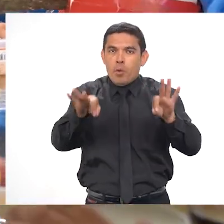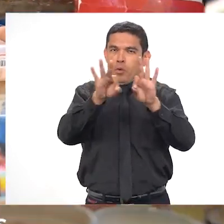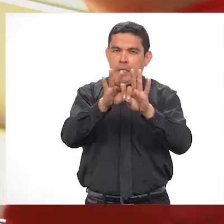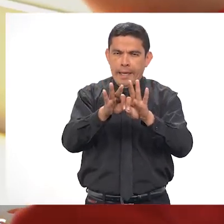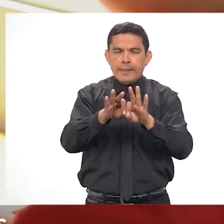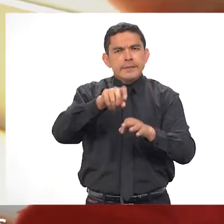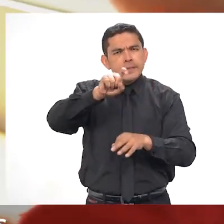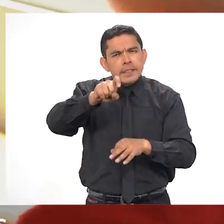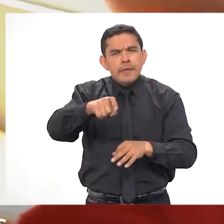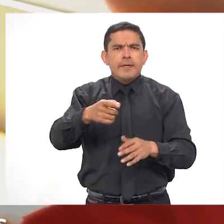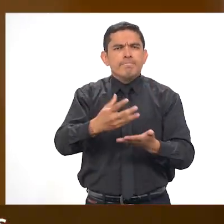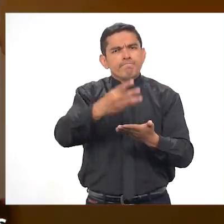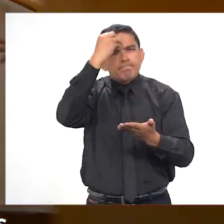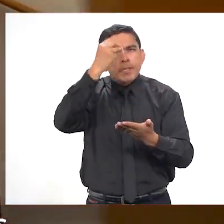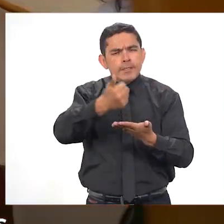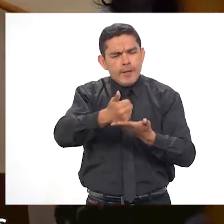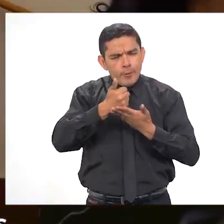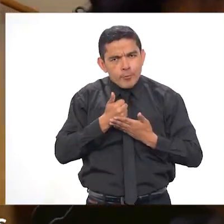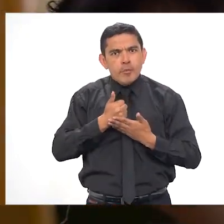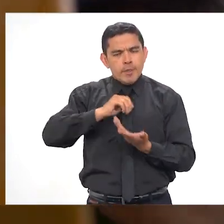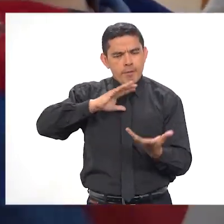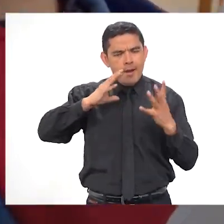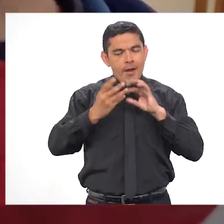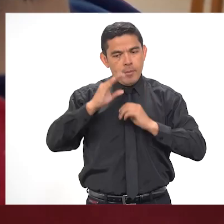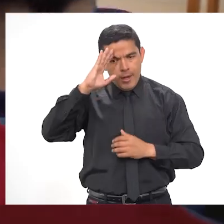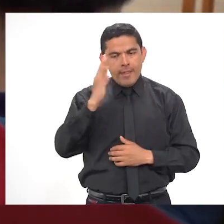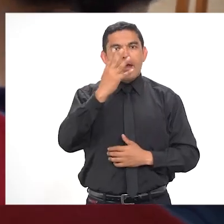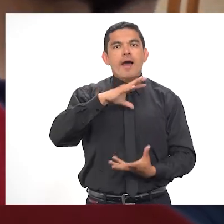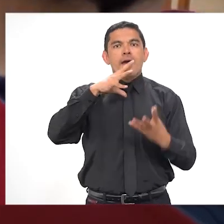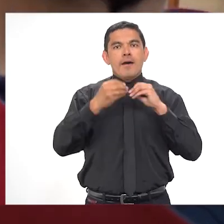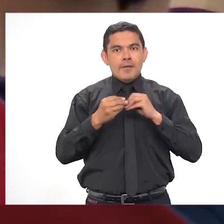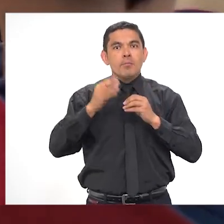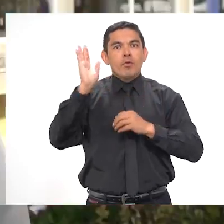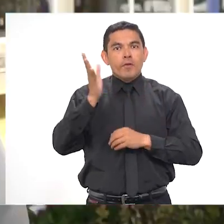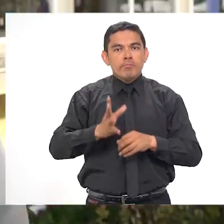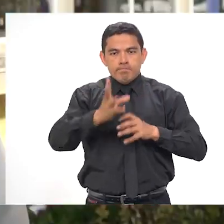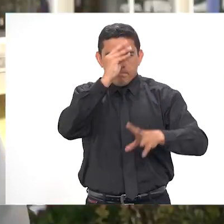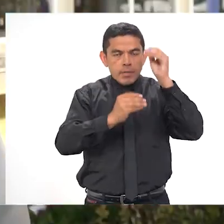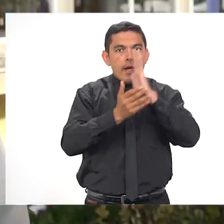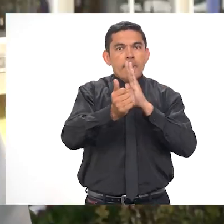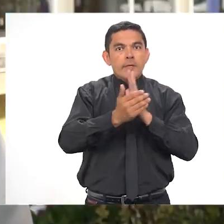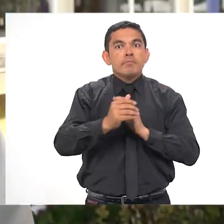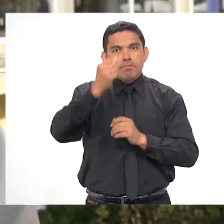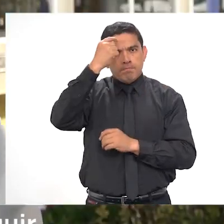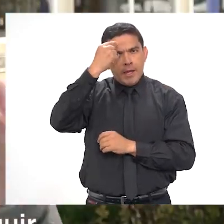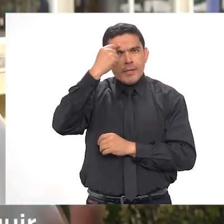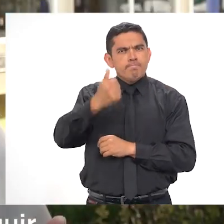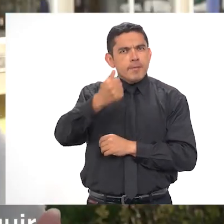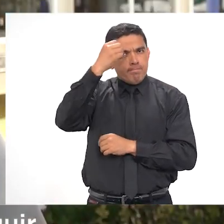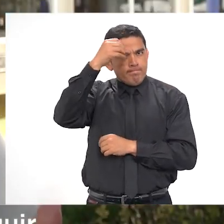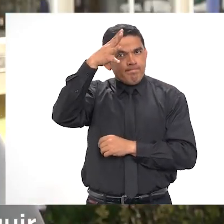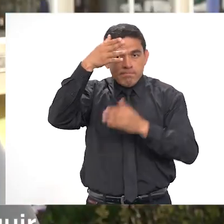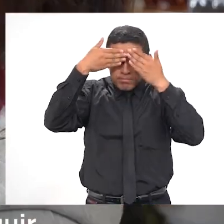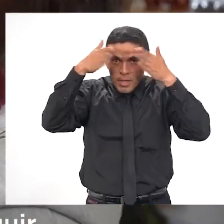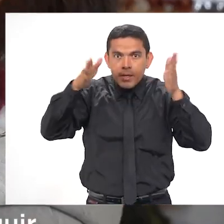en día son tan significativos y que nos invitan a construirnos como maestros formados, instruidos, maestros con un pensamiento y con una